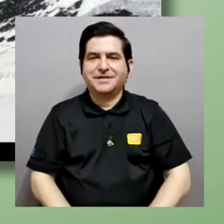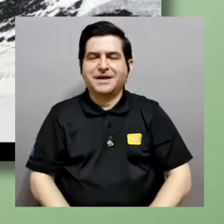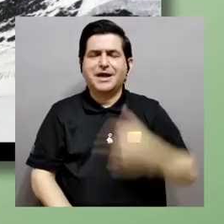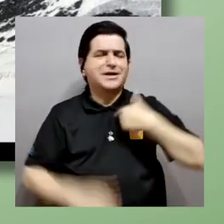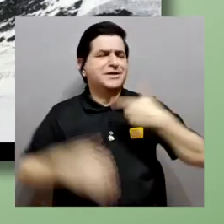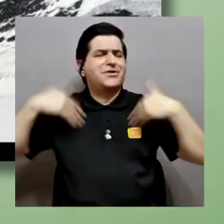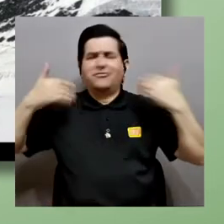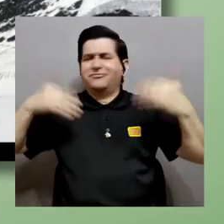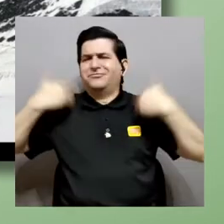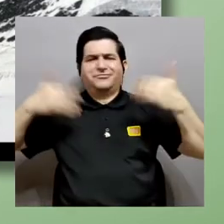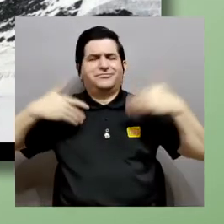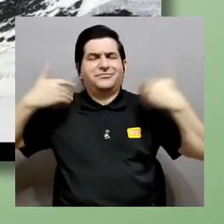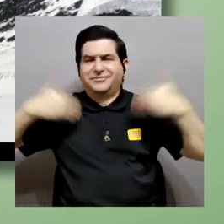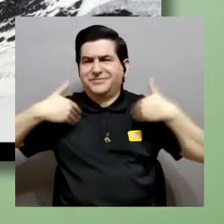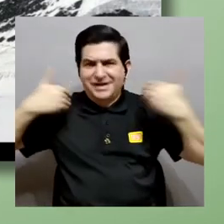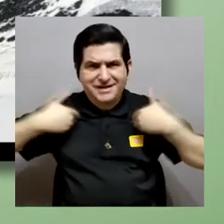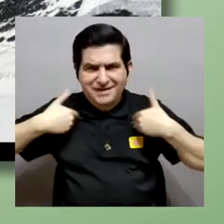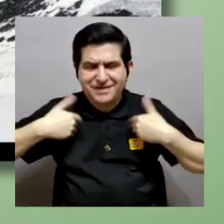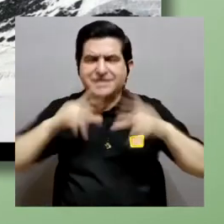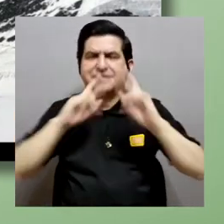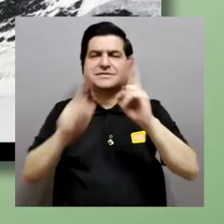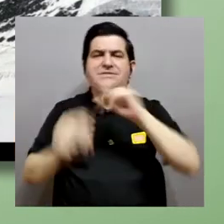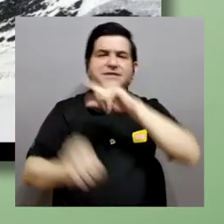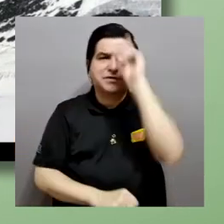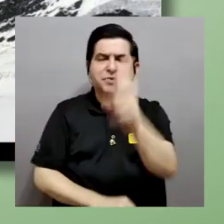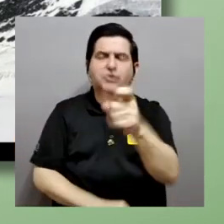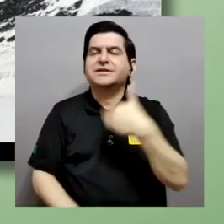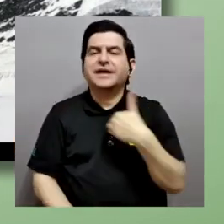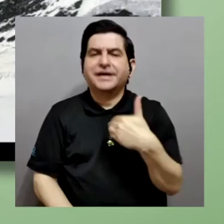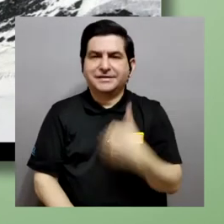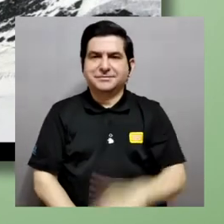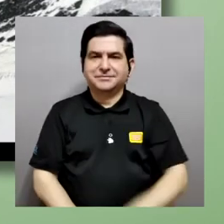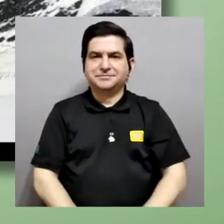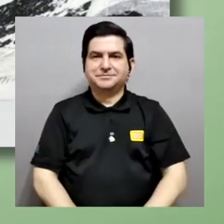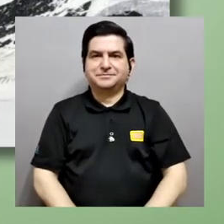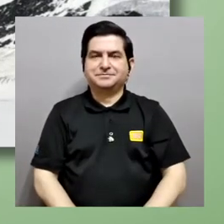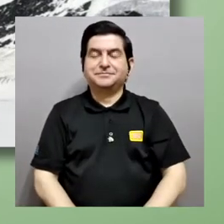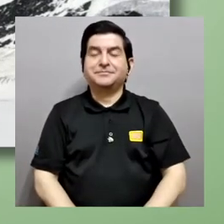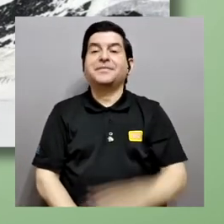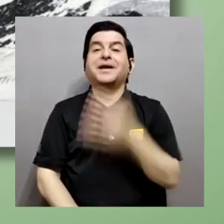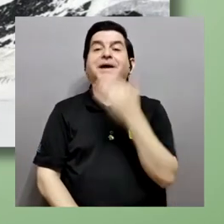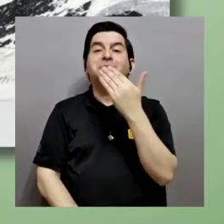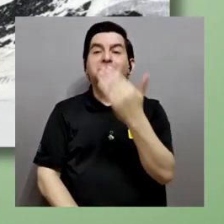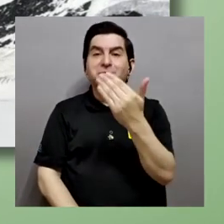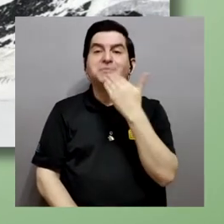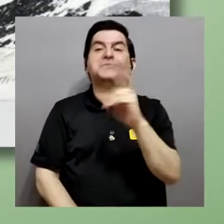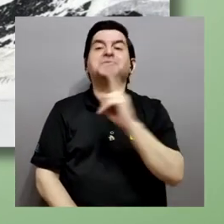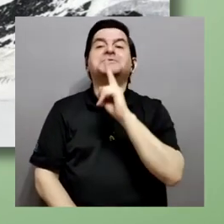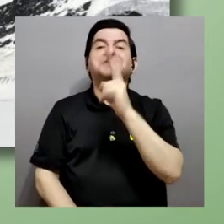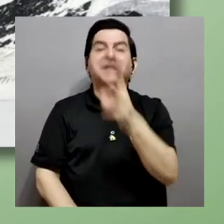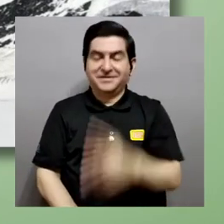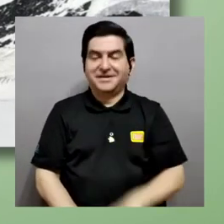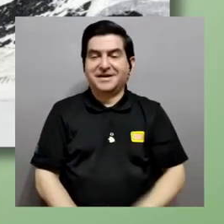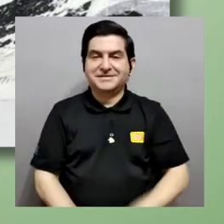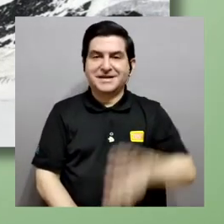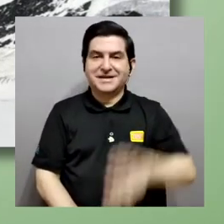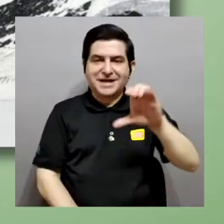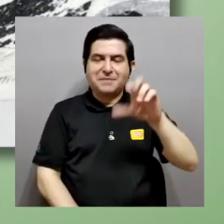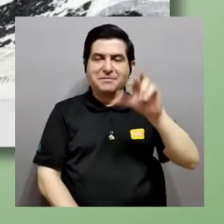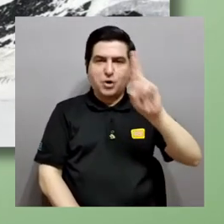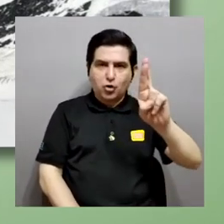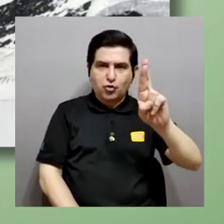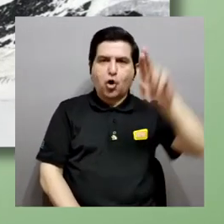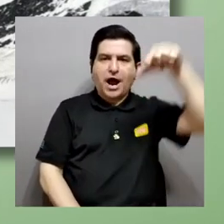completamente feliz de contestar cualquier pregunta que tengan bueno muchísimas gracias de verdad Camilo